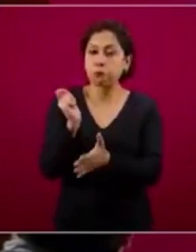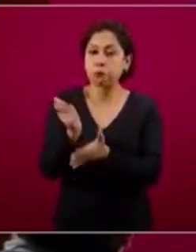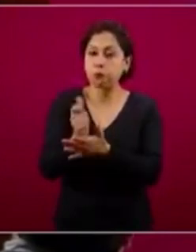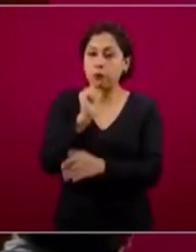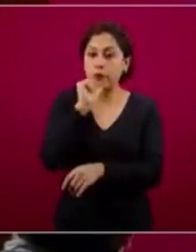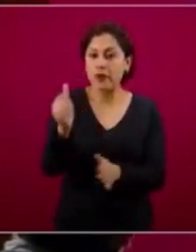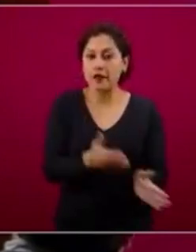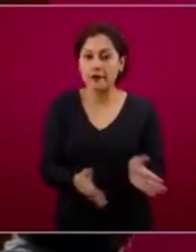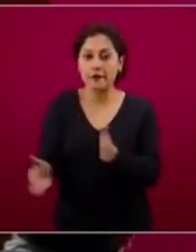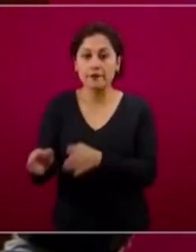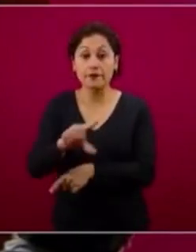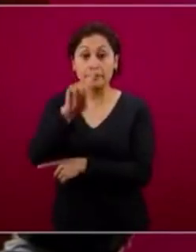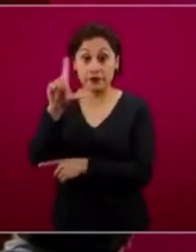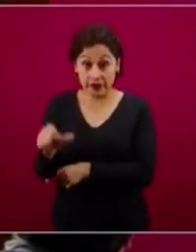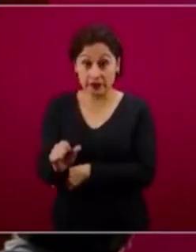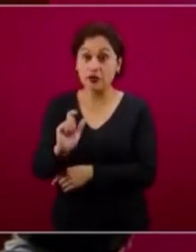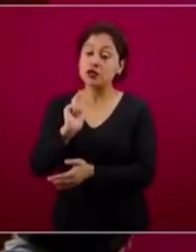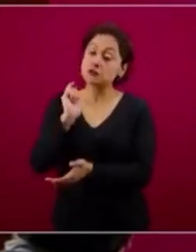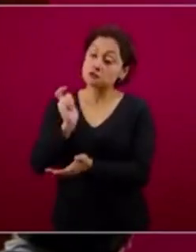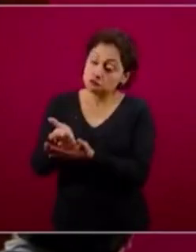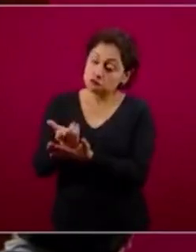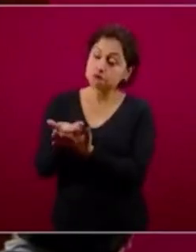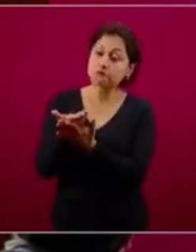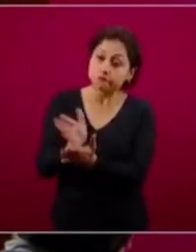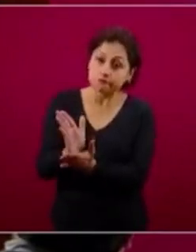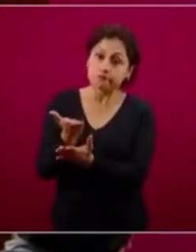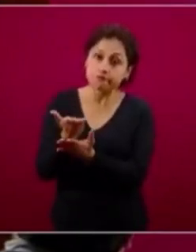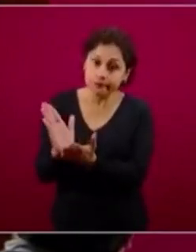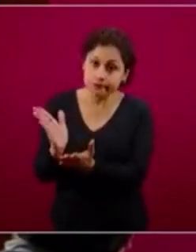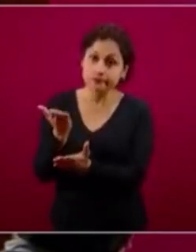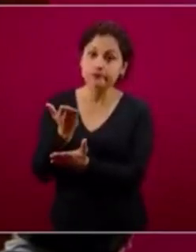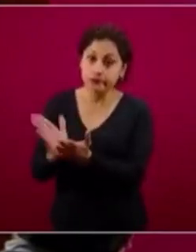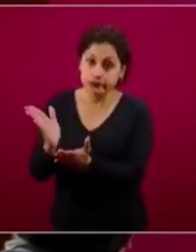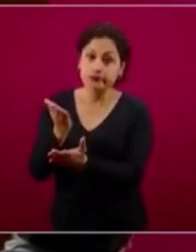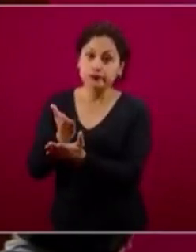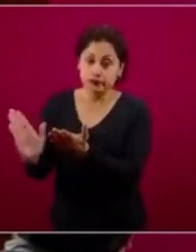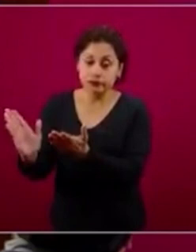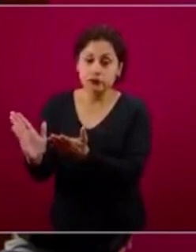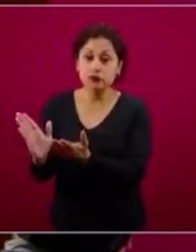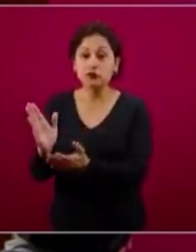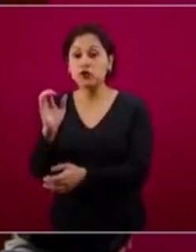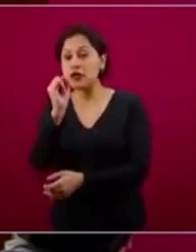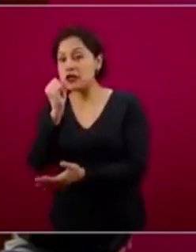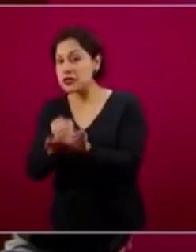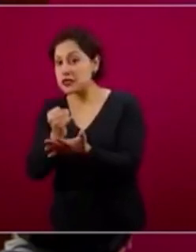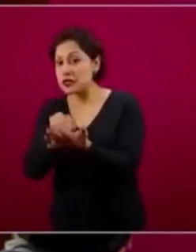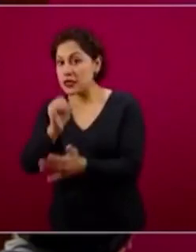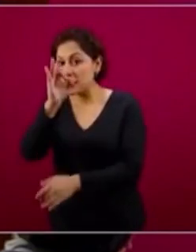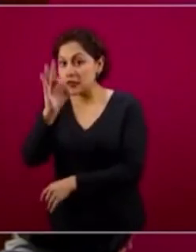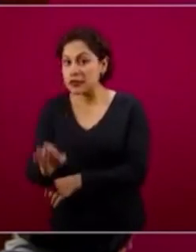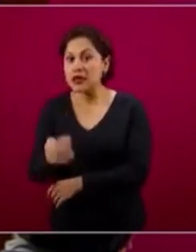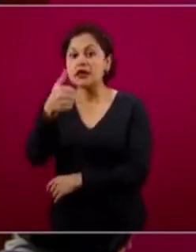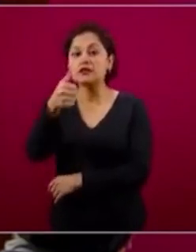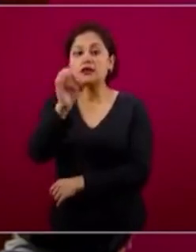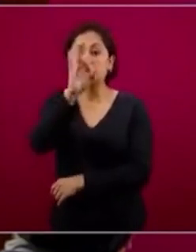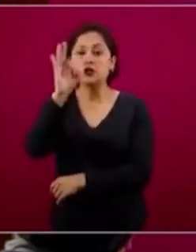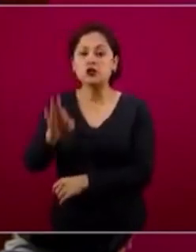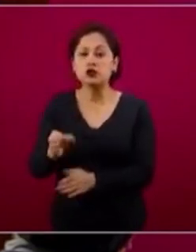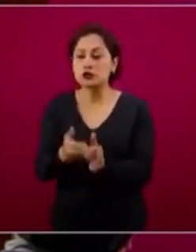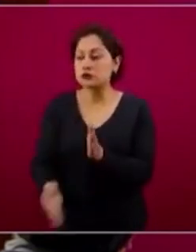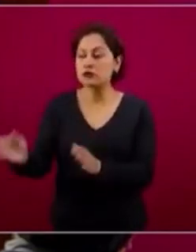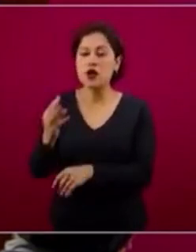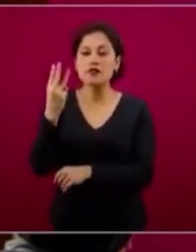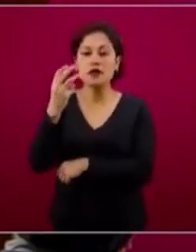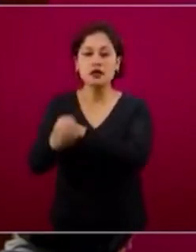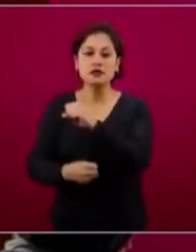pagar el monto del capital y los intereses del 6 por ciento durante tres años. Esto es, en